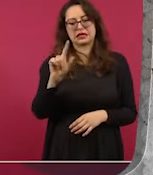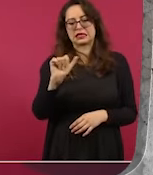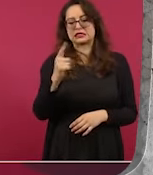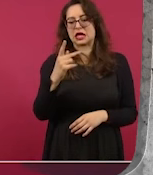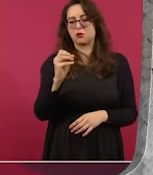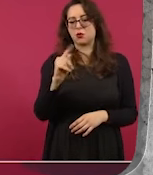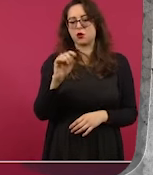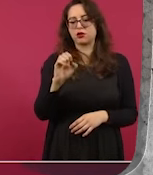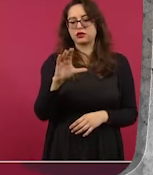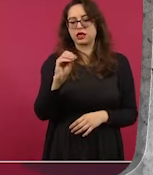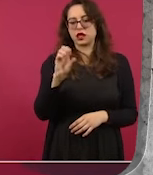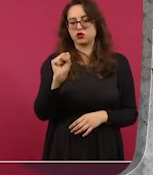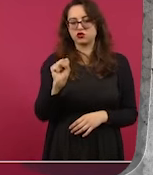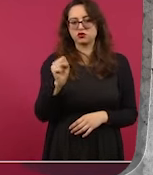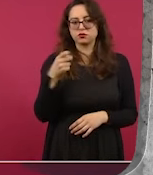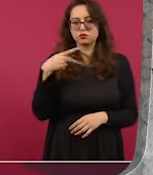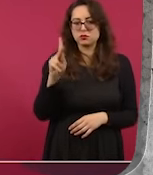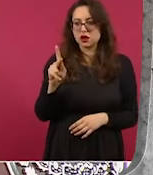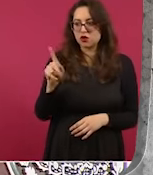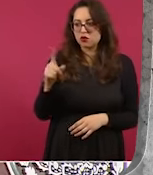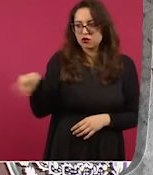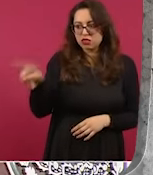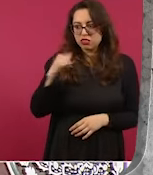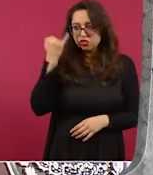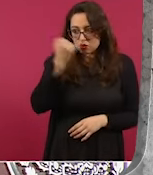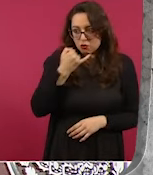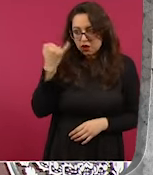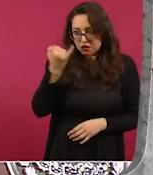hablaba zapoteco.